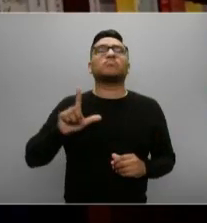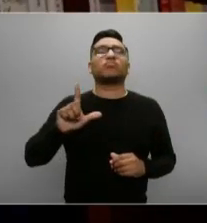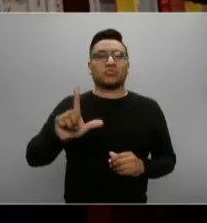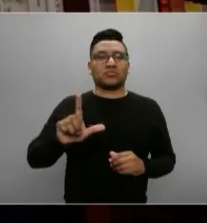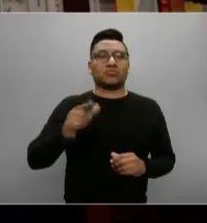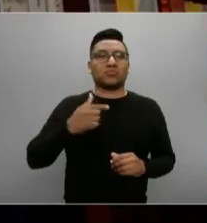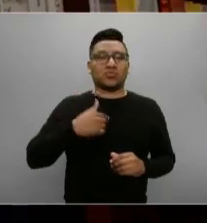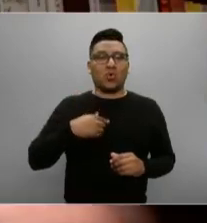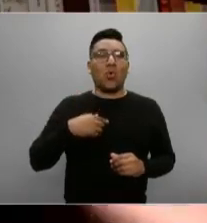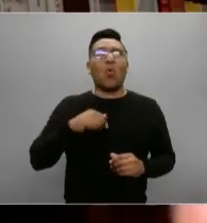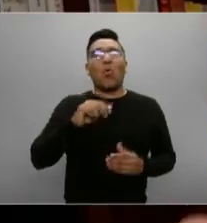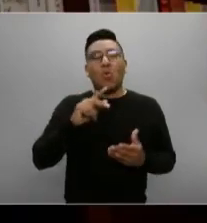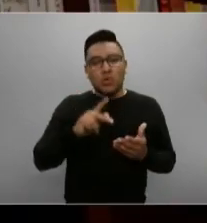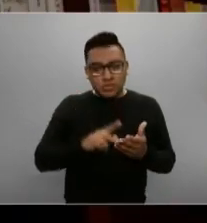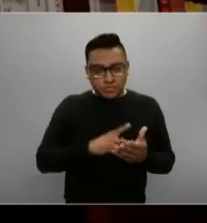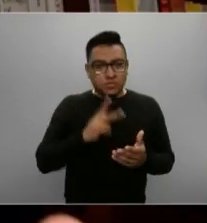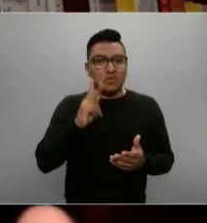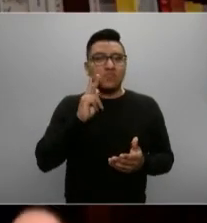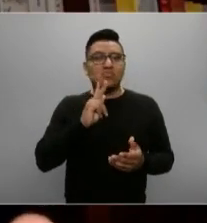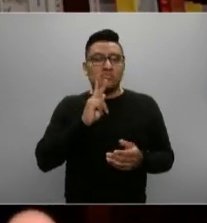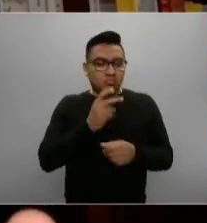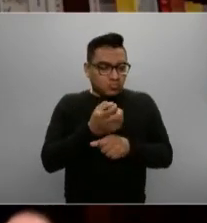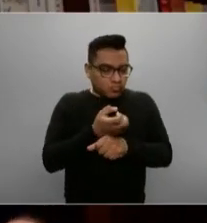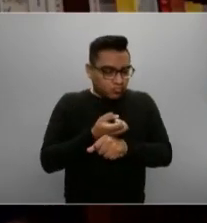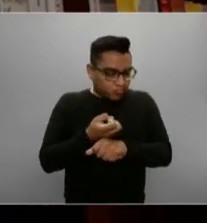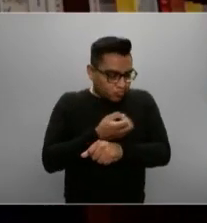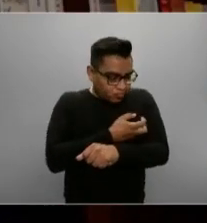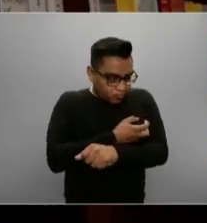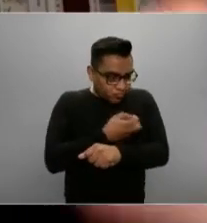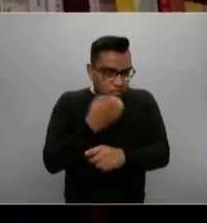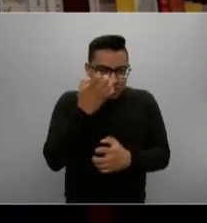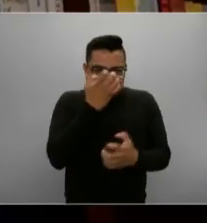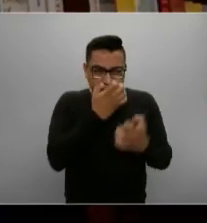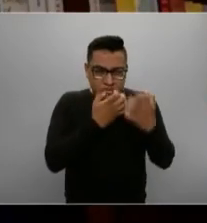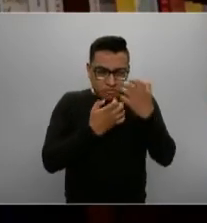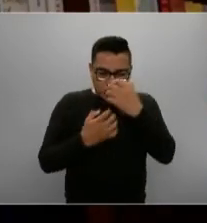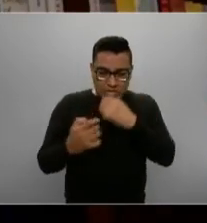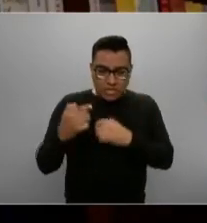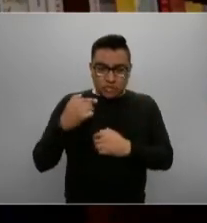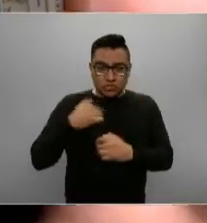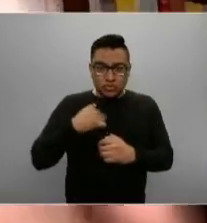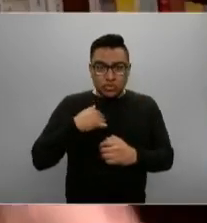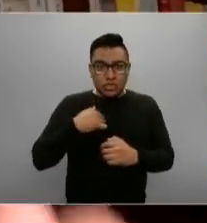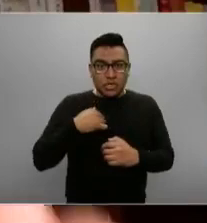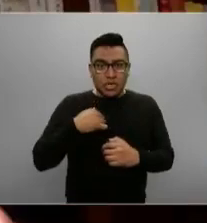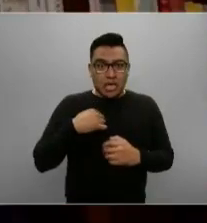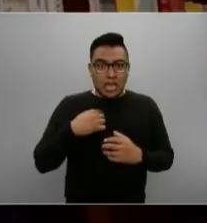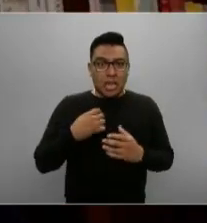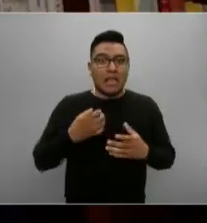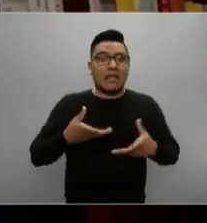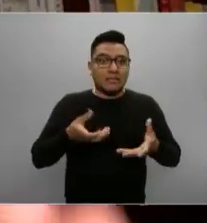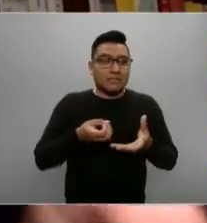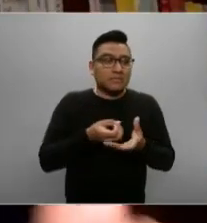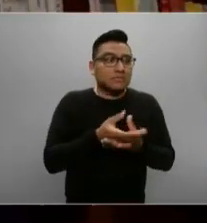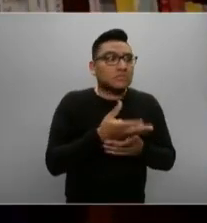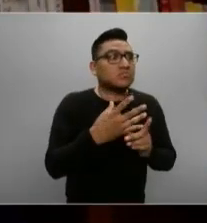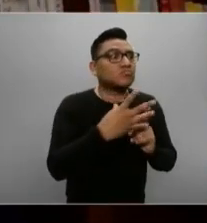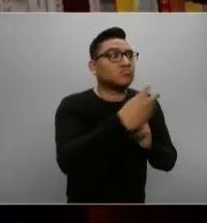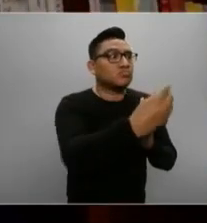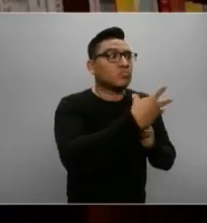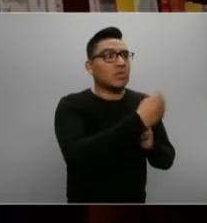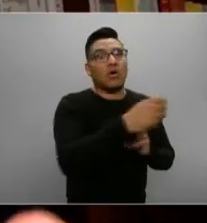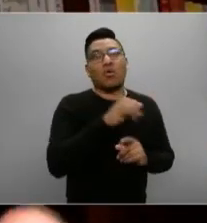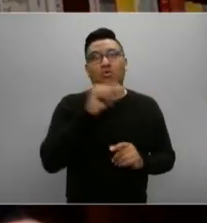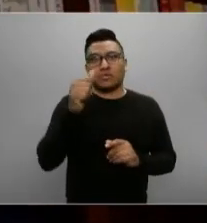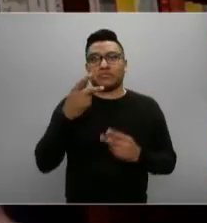seguro que ya no estoy en posibilidades de contagiar a otros. No quiere decir, y esto es